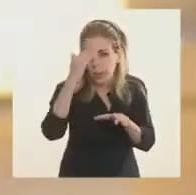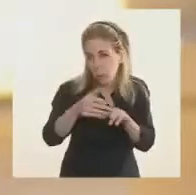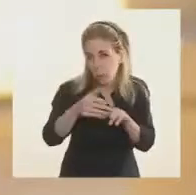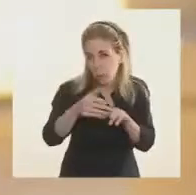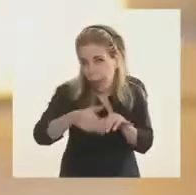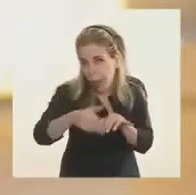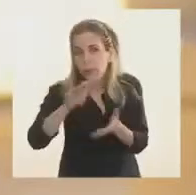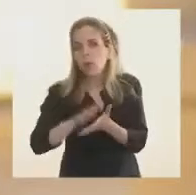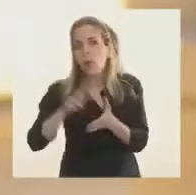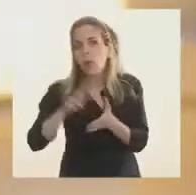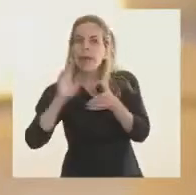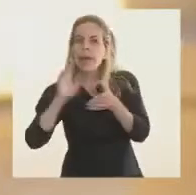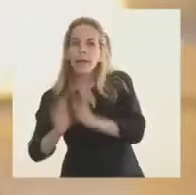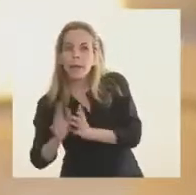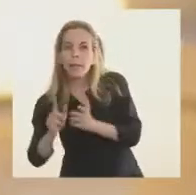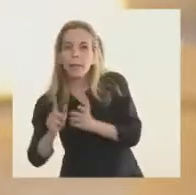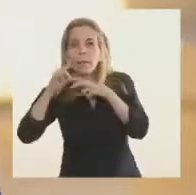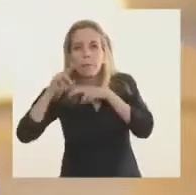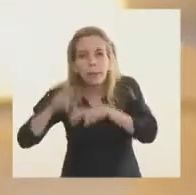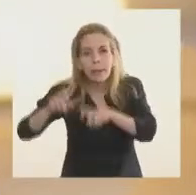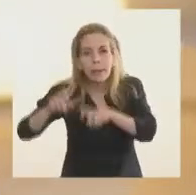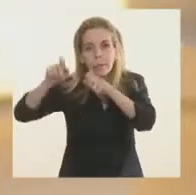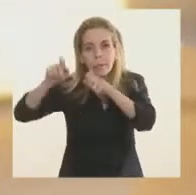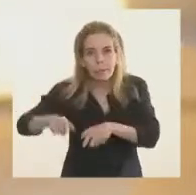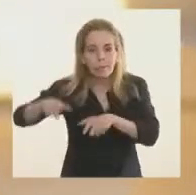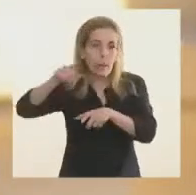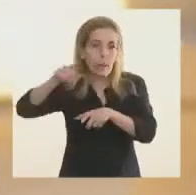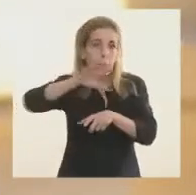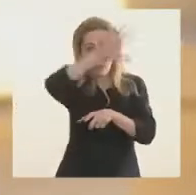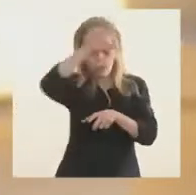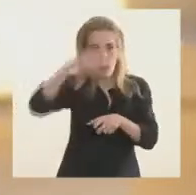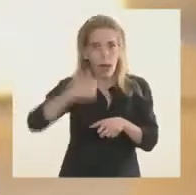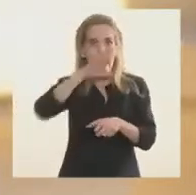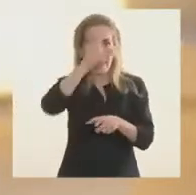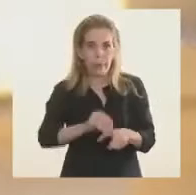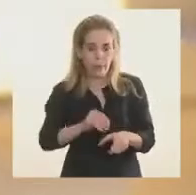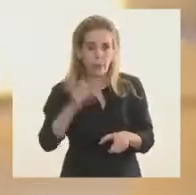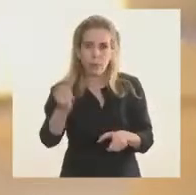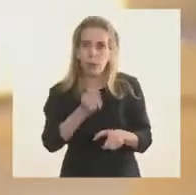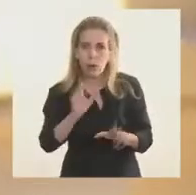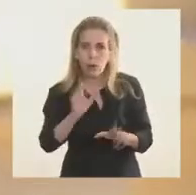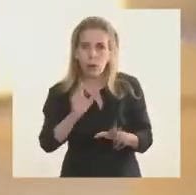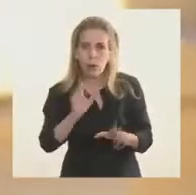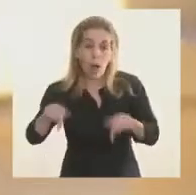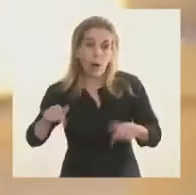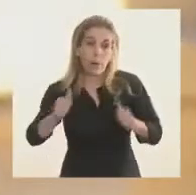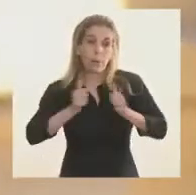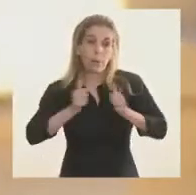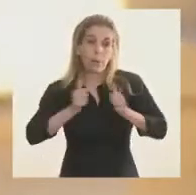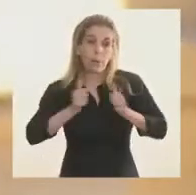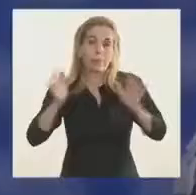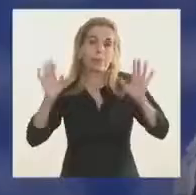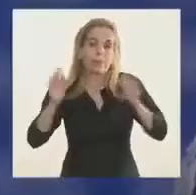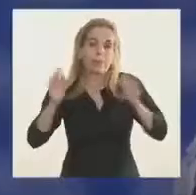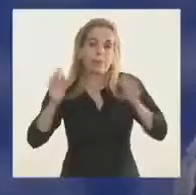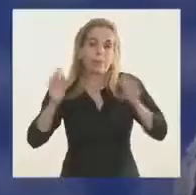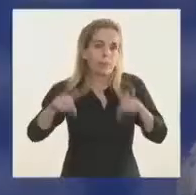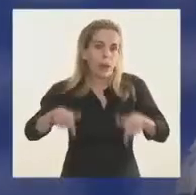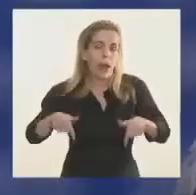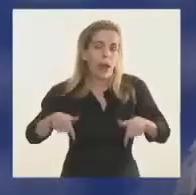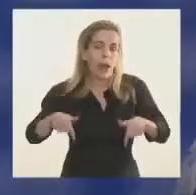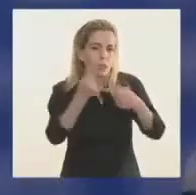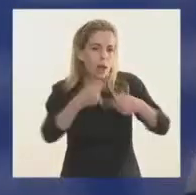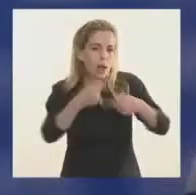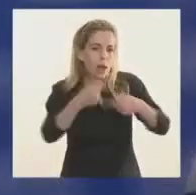investigaciones locales, con lo cual también es otra cuestión auspillosa. Pero mientras tanto, claramente, además de todo lo que hacemos